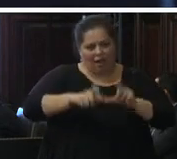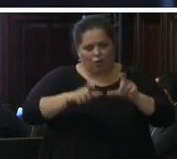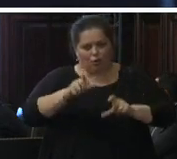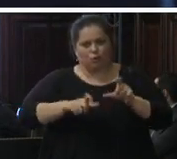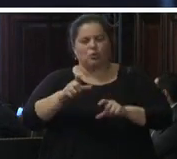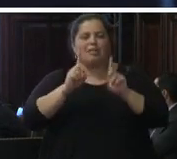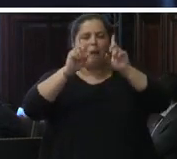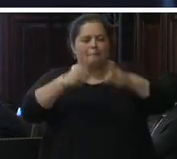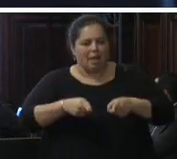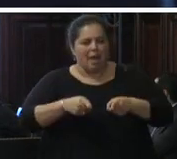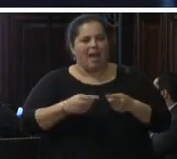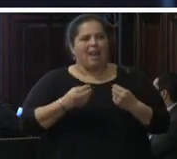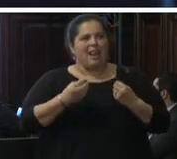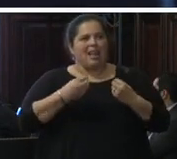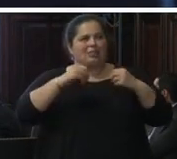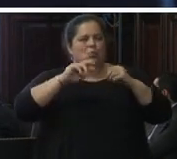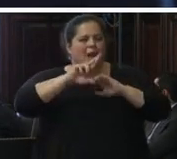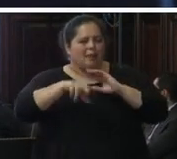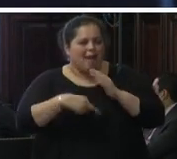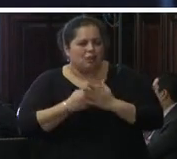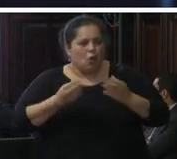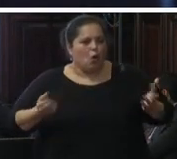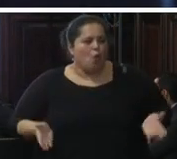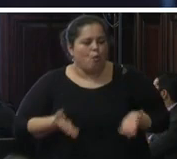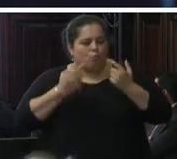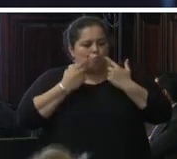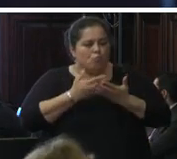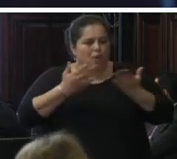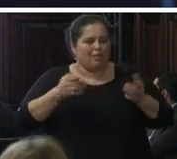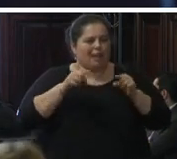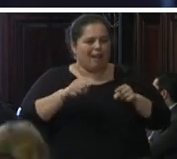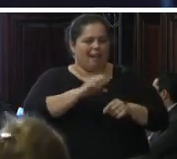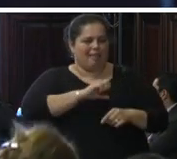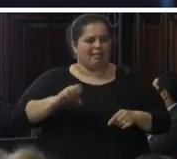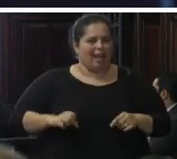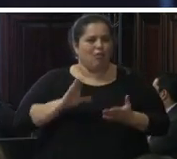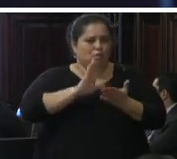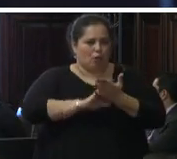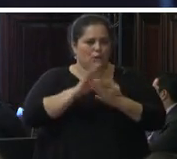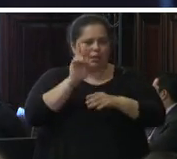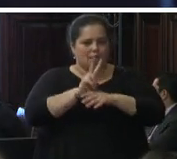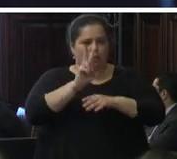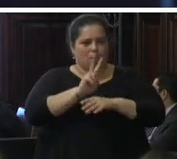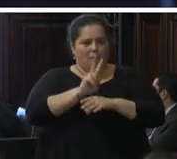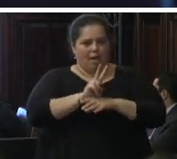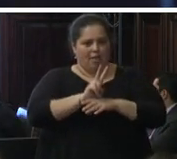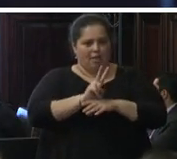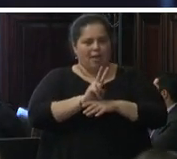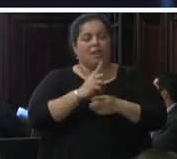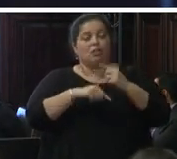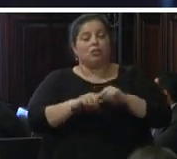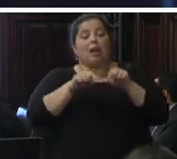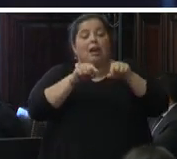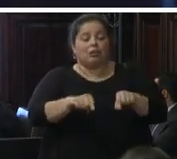reacción del estado en materia de seguridad entonces y lo coloco como